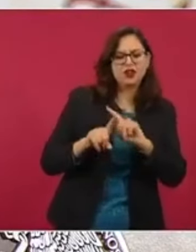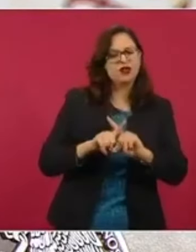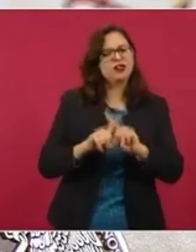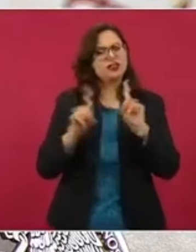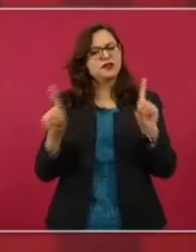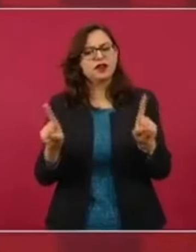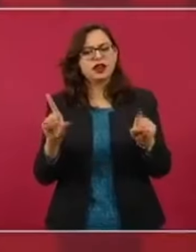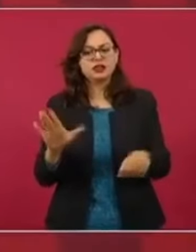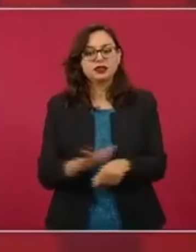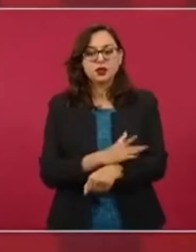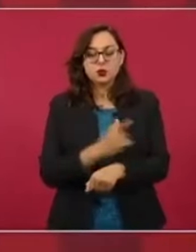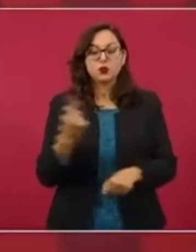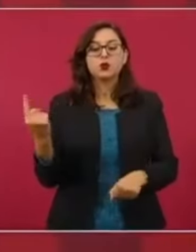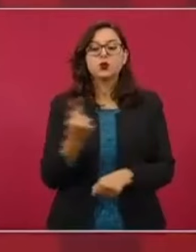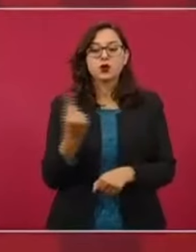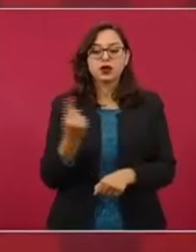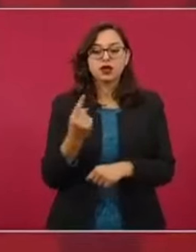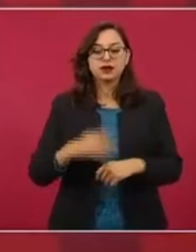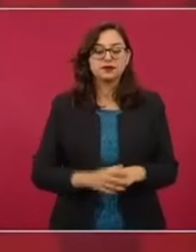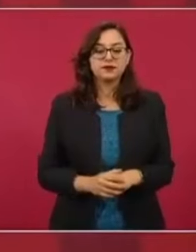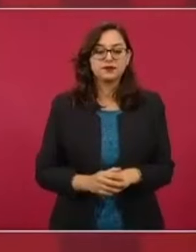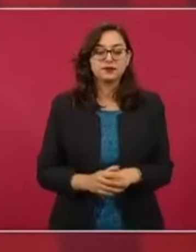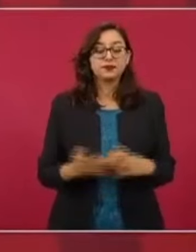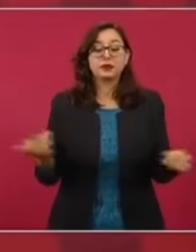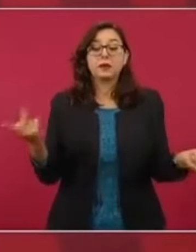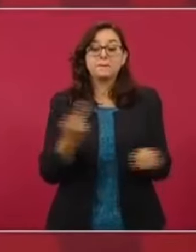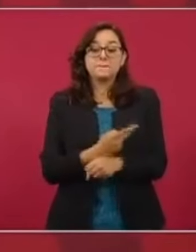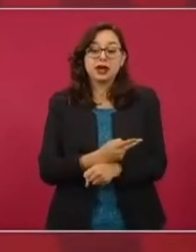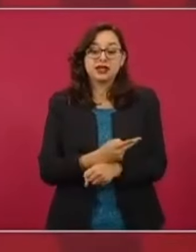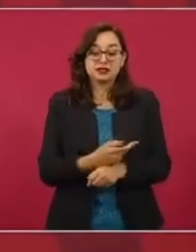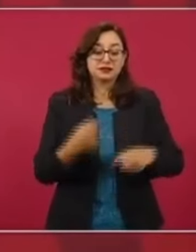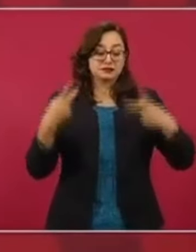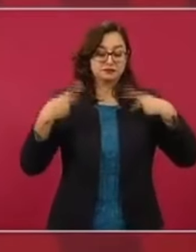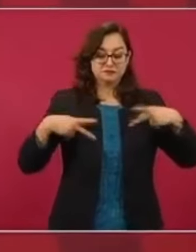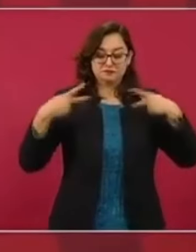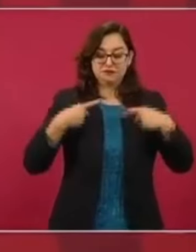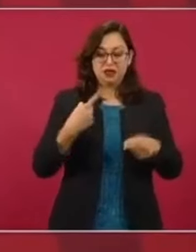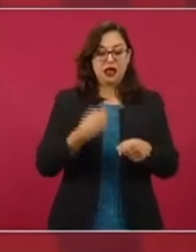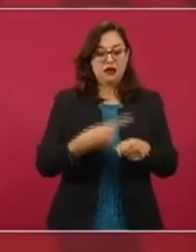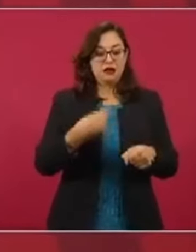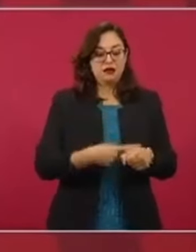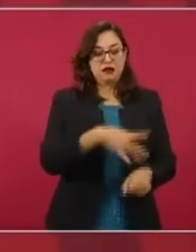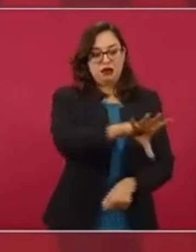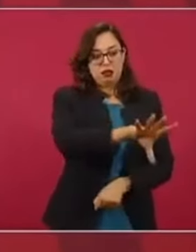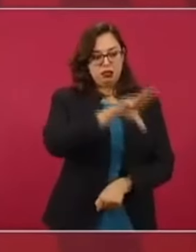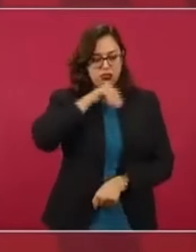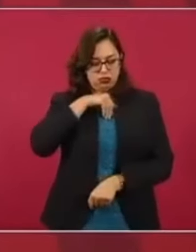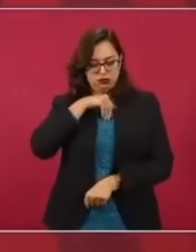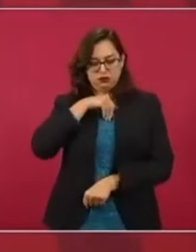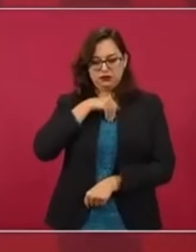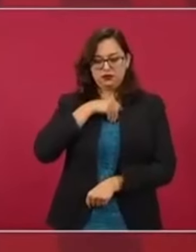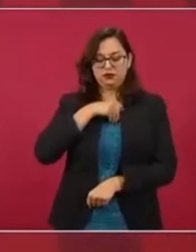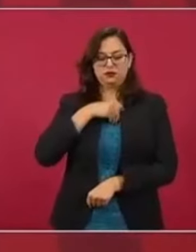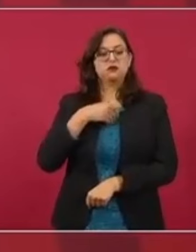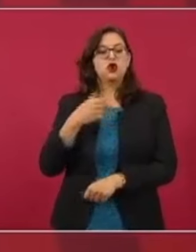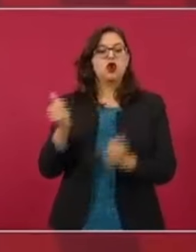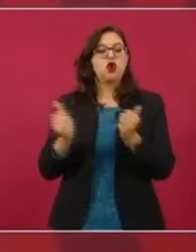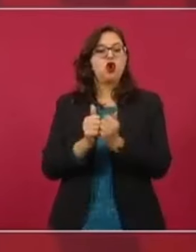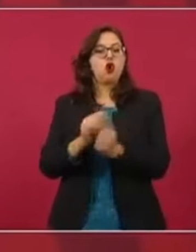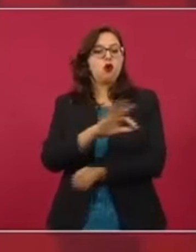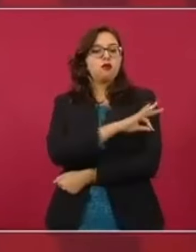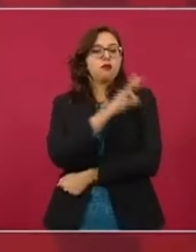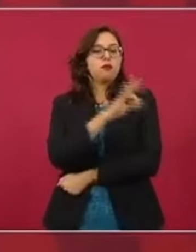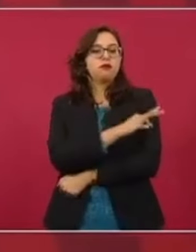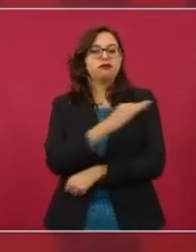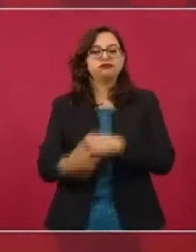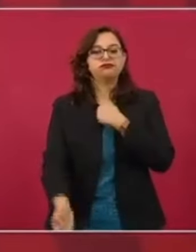la respuesta rápida del individuo está sujeta ahora a lo que le proveen las vacunas y, desde luego,